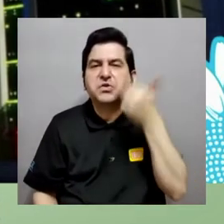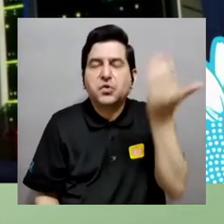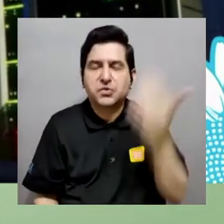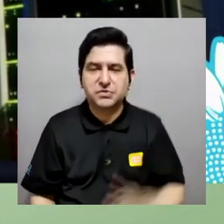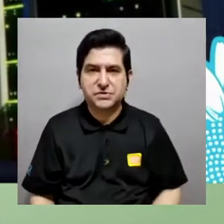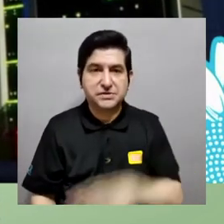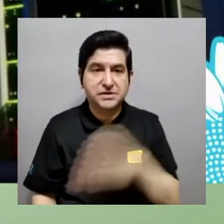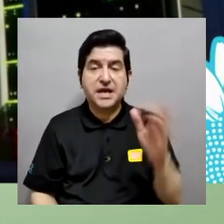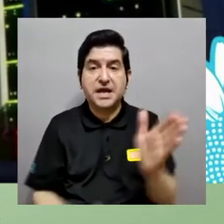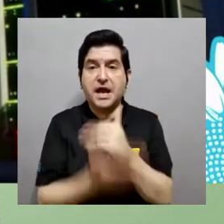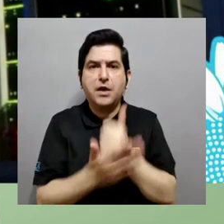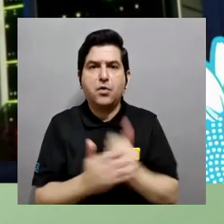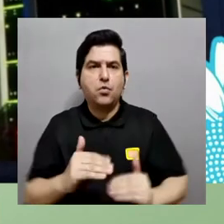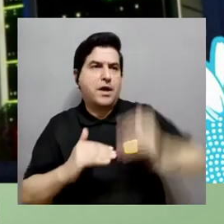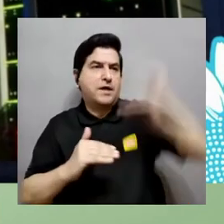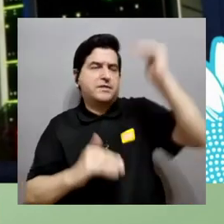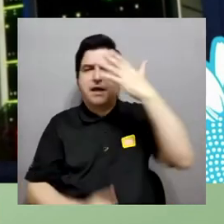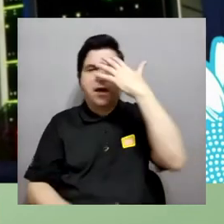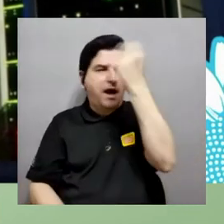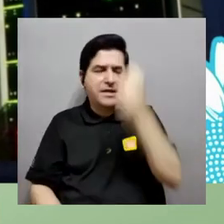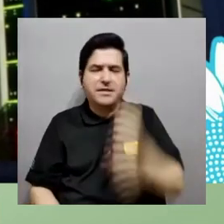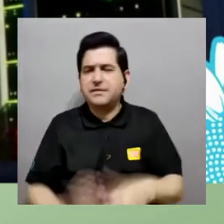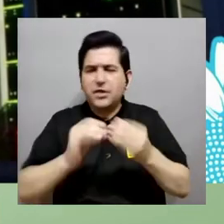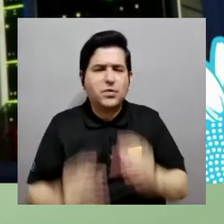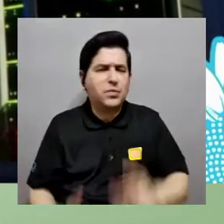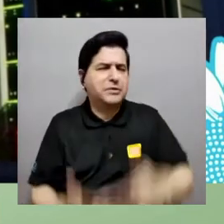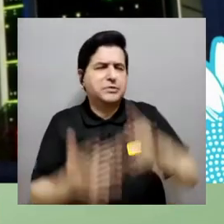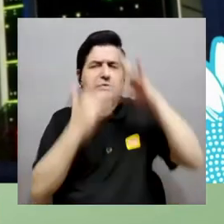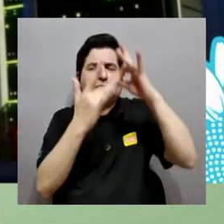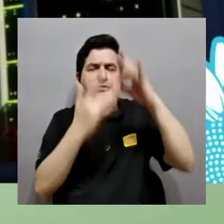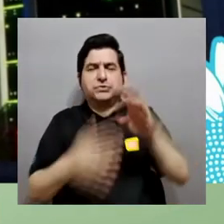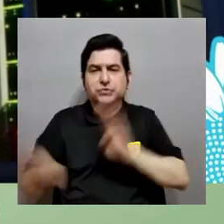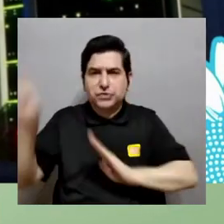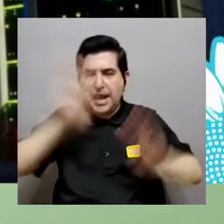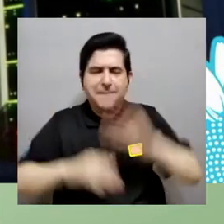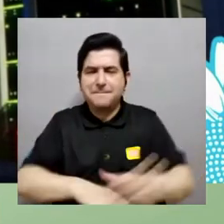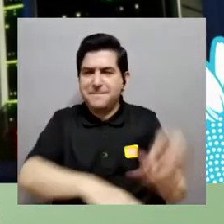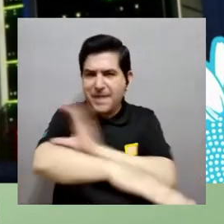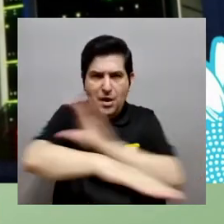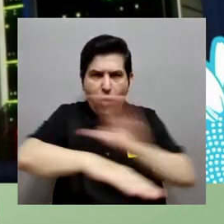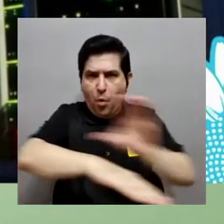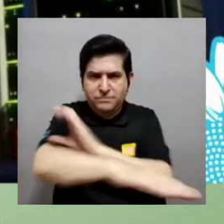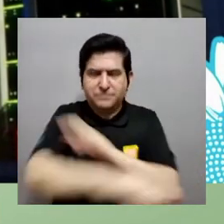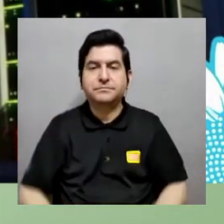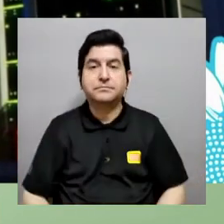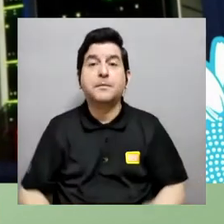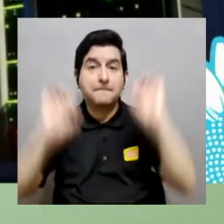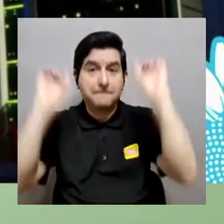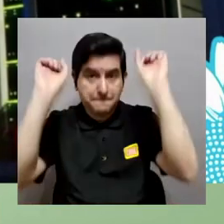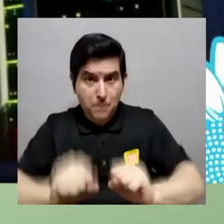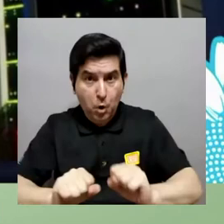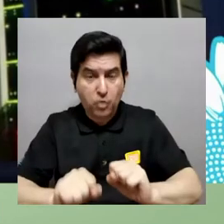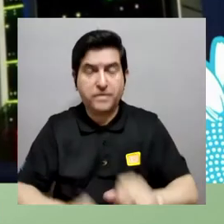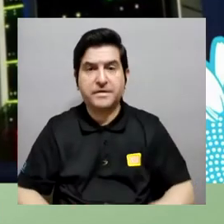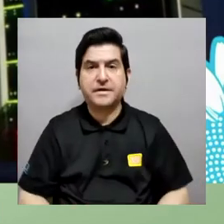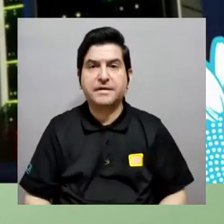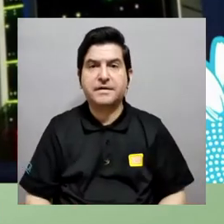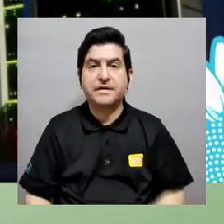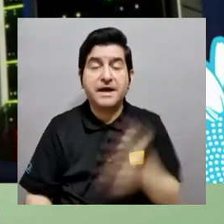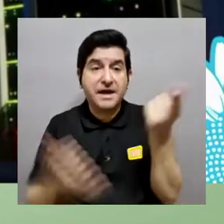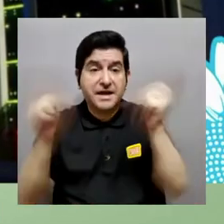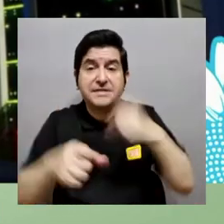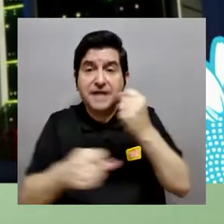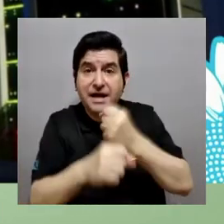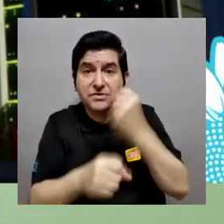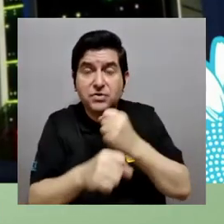entre 20 y 32 fácilmente y vamos a trabajar con algunos de alta memoria algunos para cálculos muy especializados en bioinformática